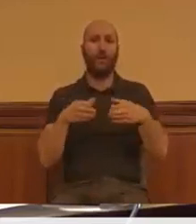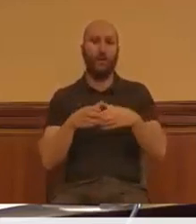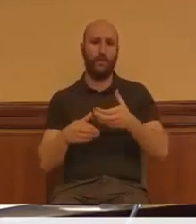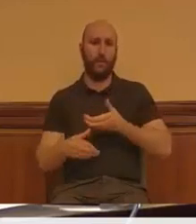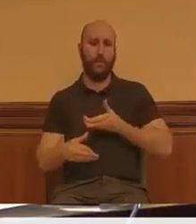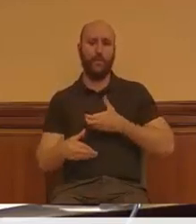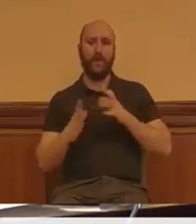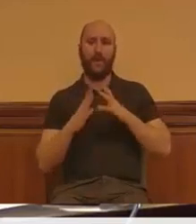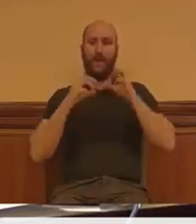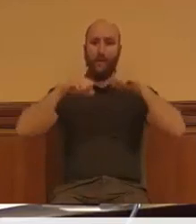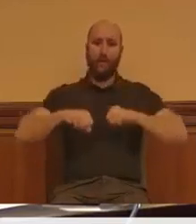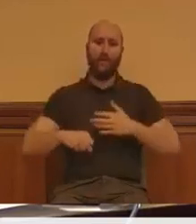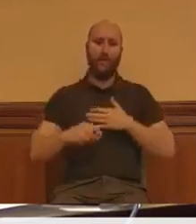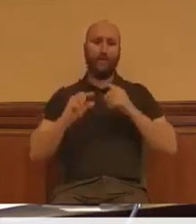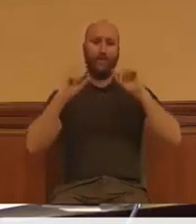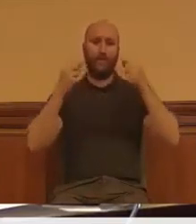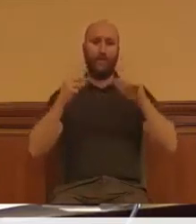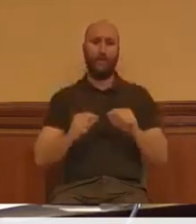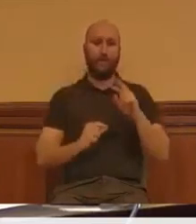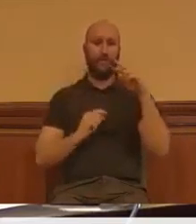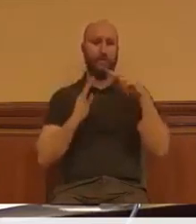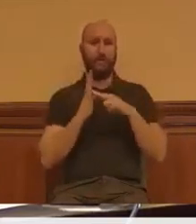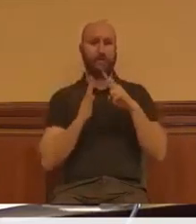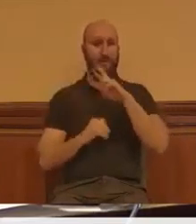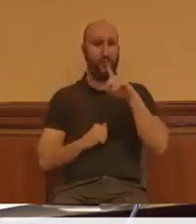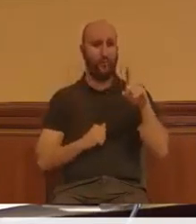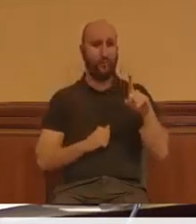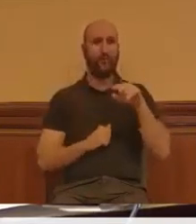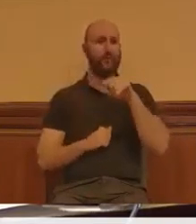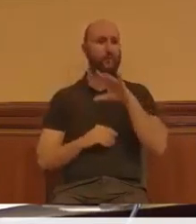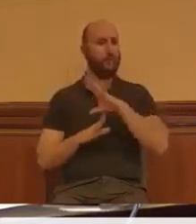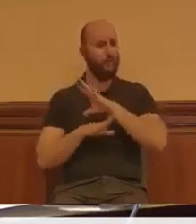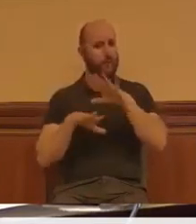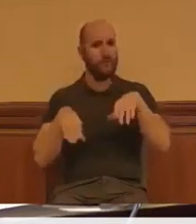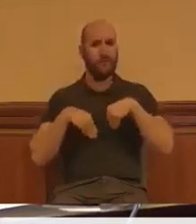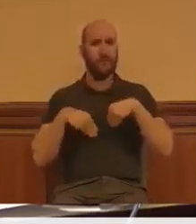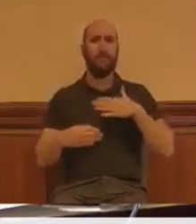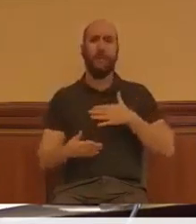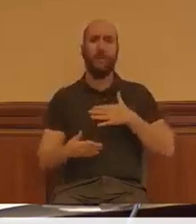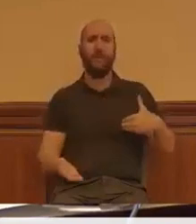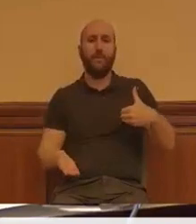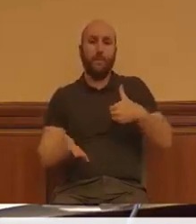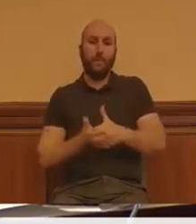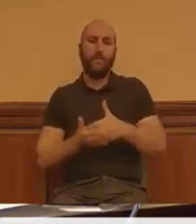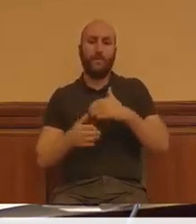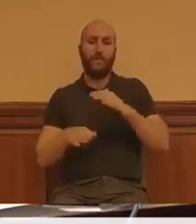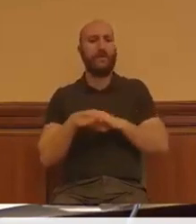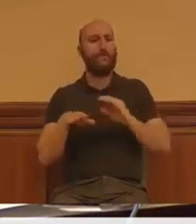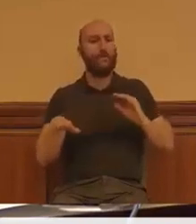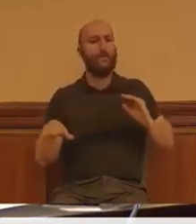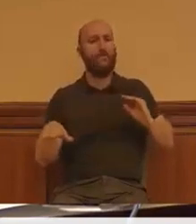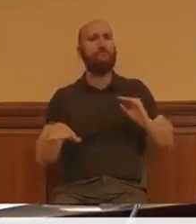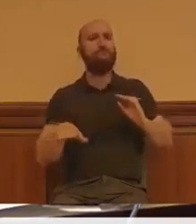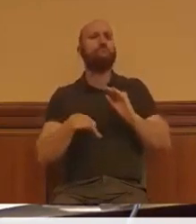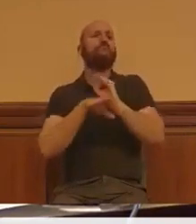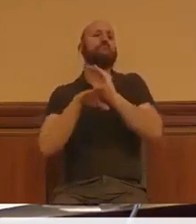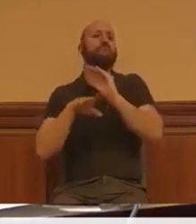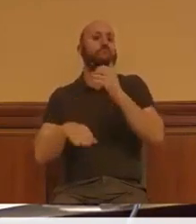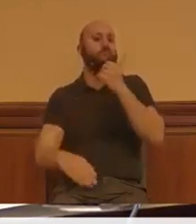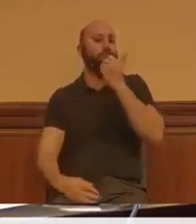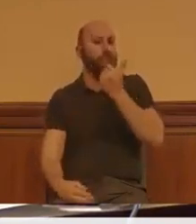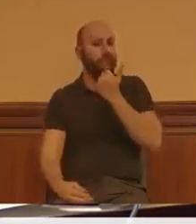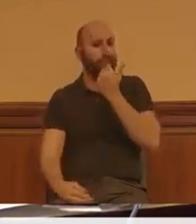Presupuestos 2021, que aceptaron nuestra propuesta de destinar una pequeña partida económica